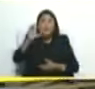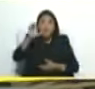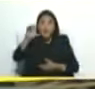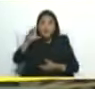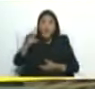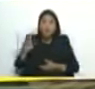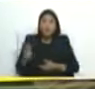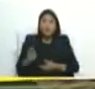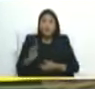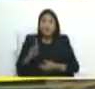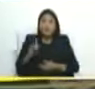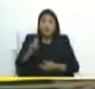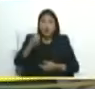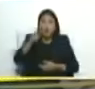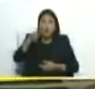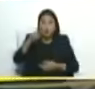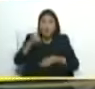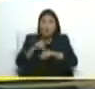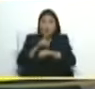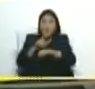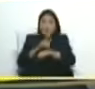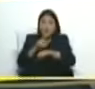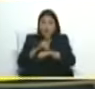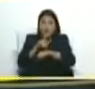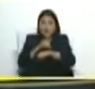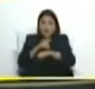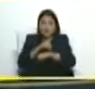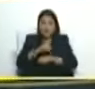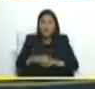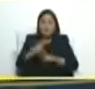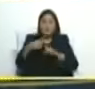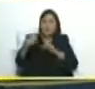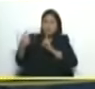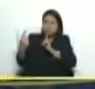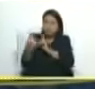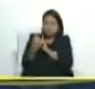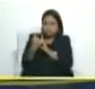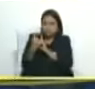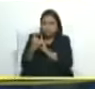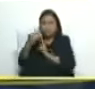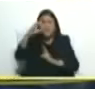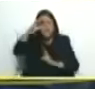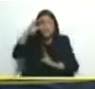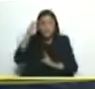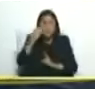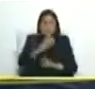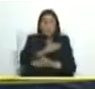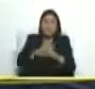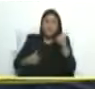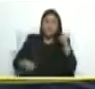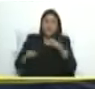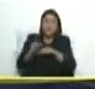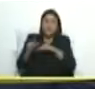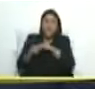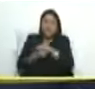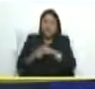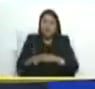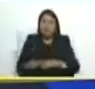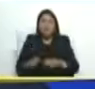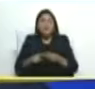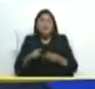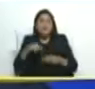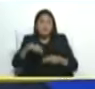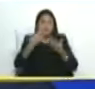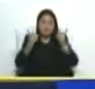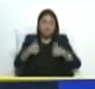el presidente Mohamed Irfan Ali de Guyana y el presidente de